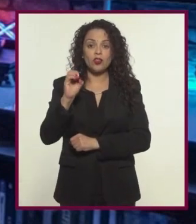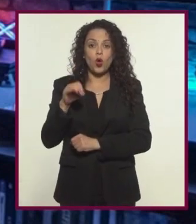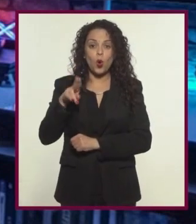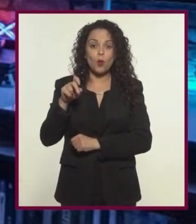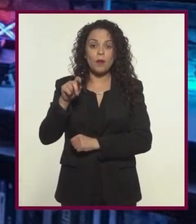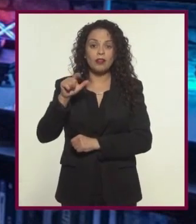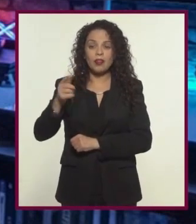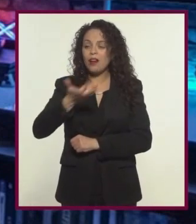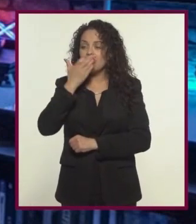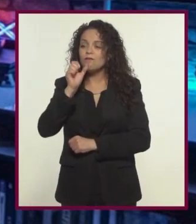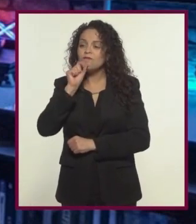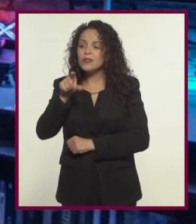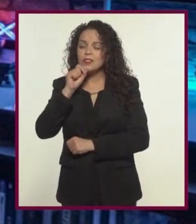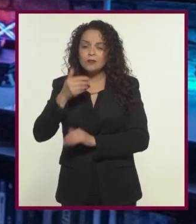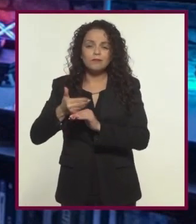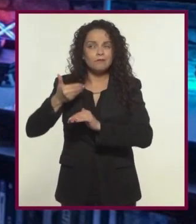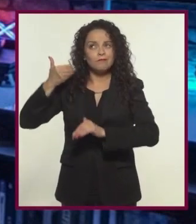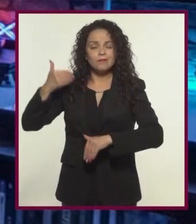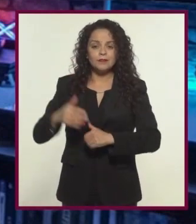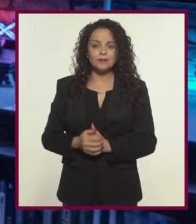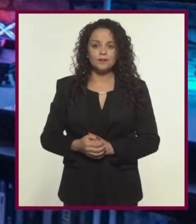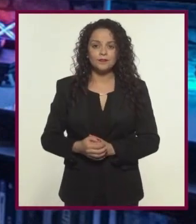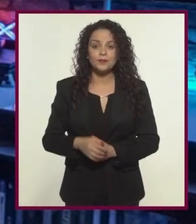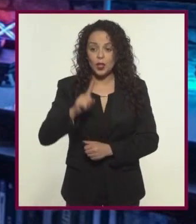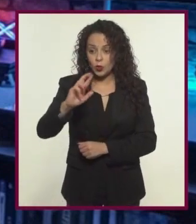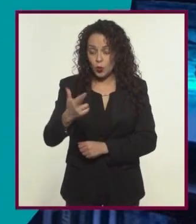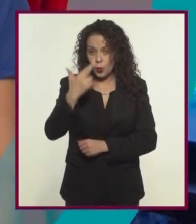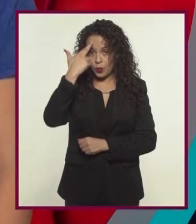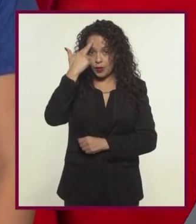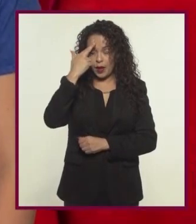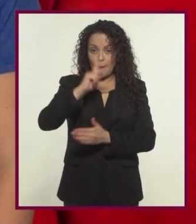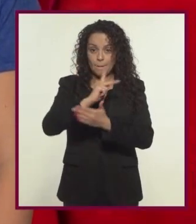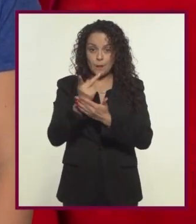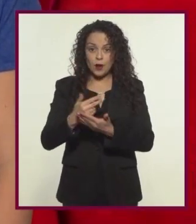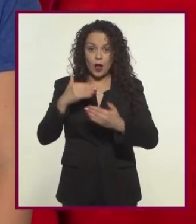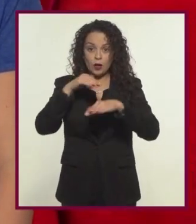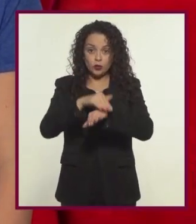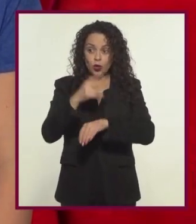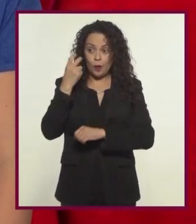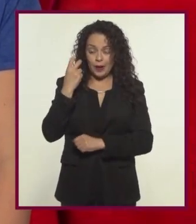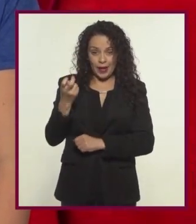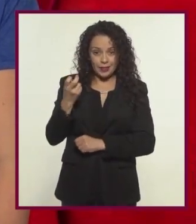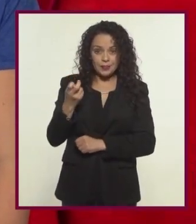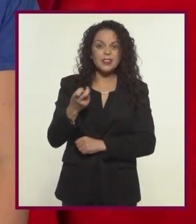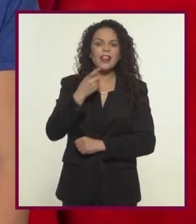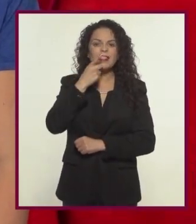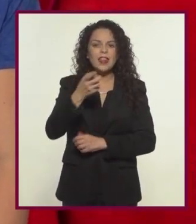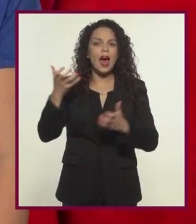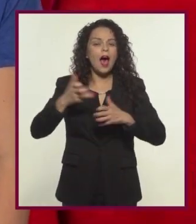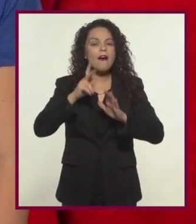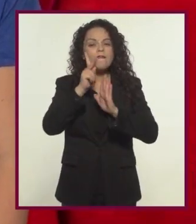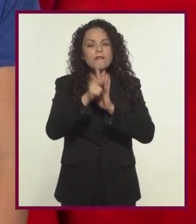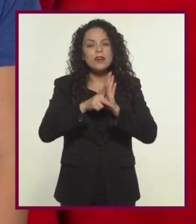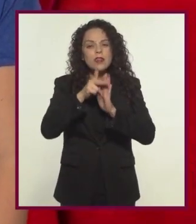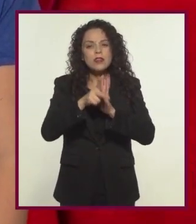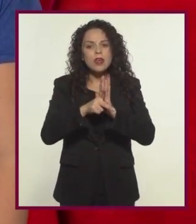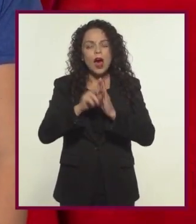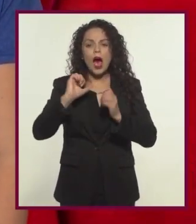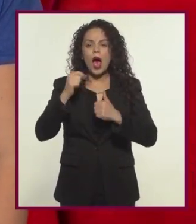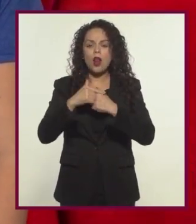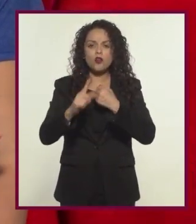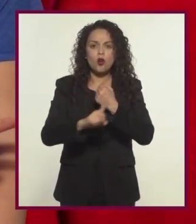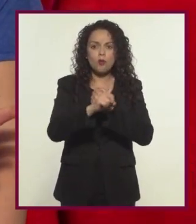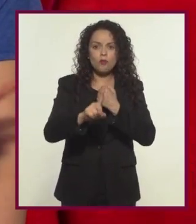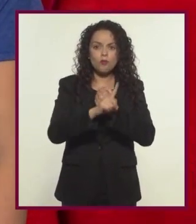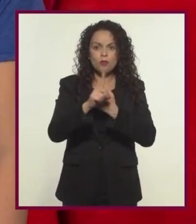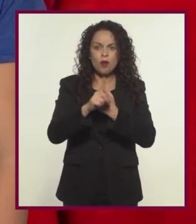el mismo boom que el documental convencional ¿Se acuerdan que en nuestro programa sobre documental les dijimos que hicieran